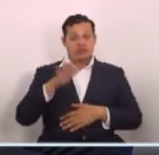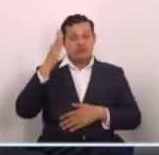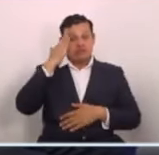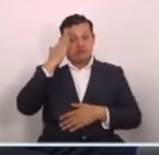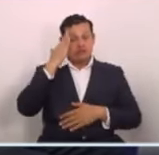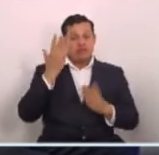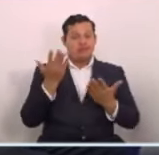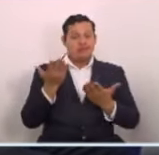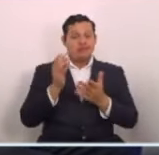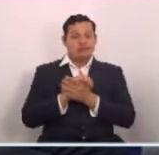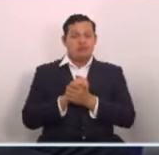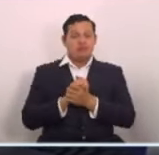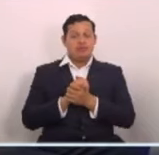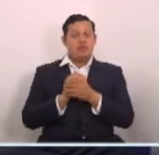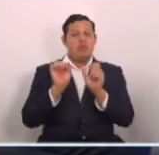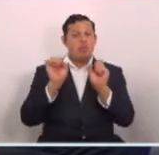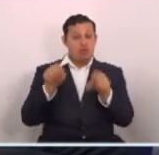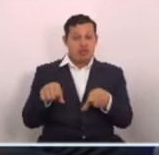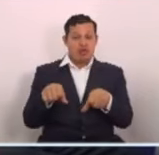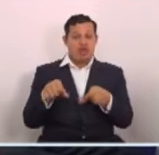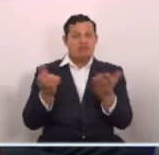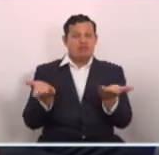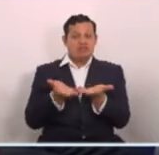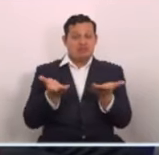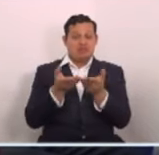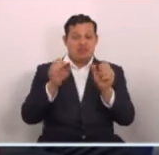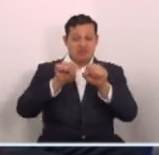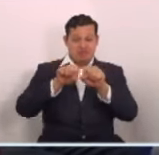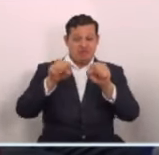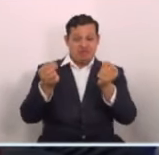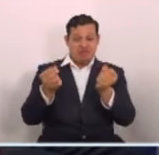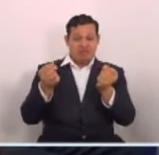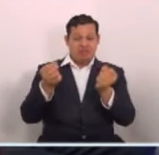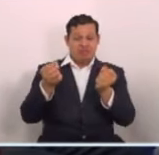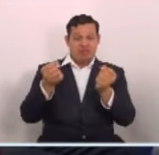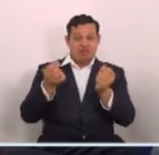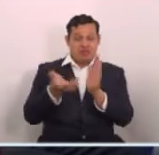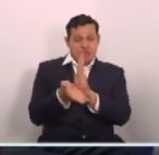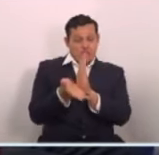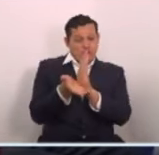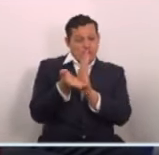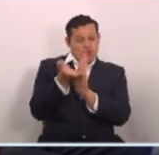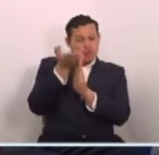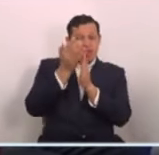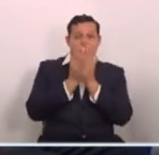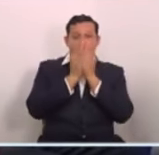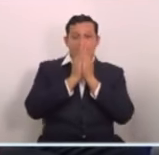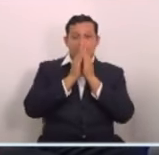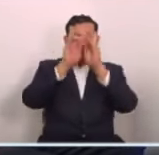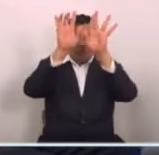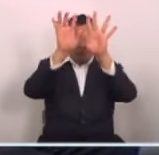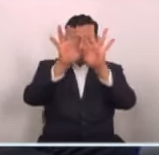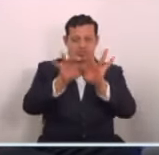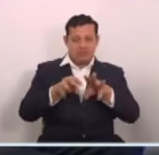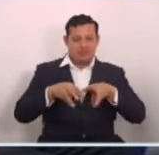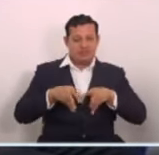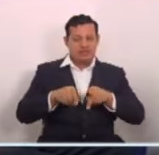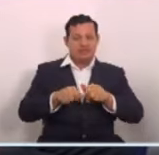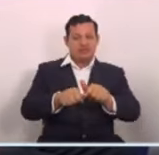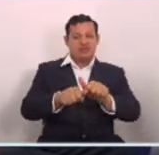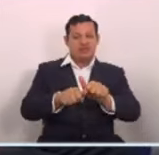obviamente pueden ocasionar en su momento estragos, provocar inundaciones, deslizamiento de tierra